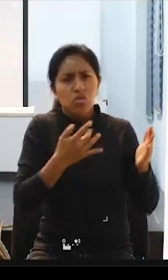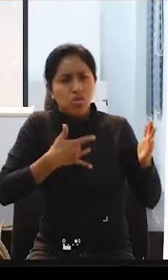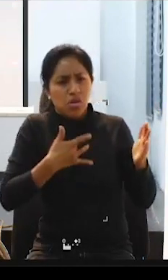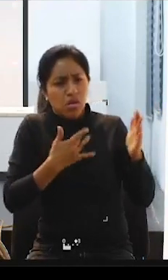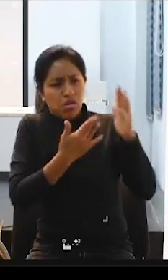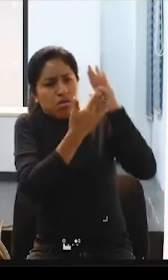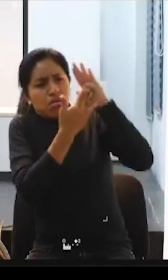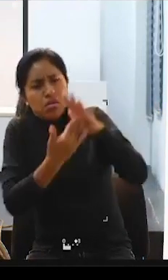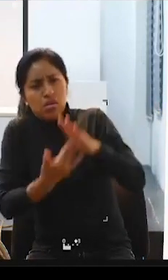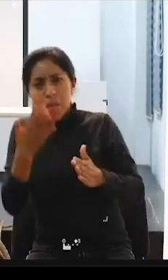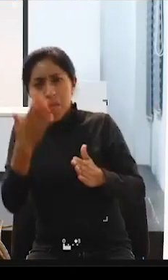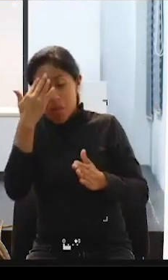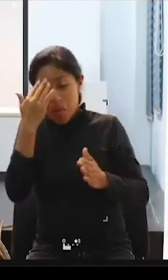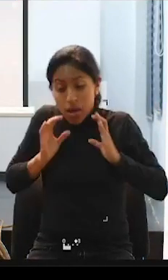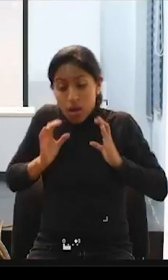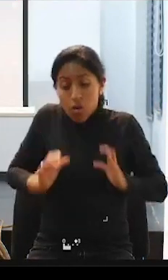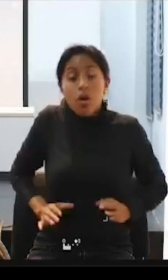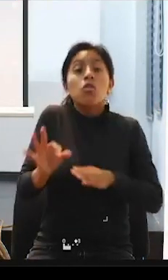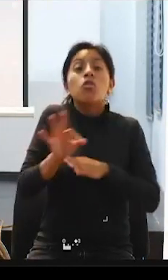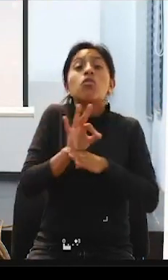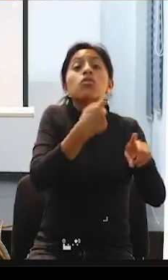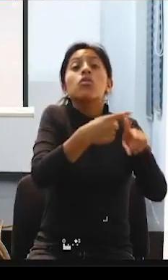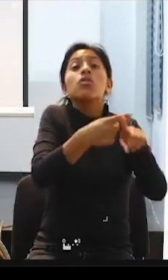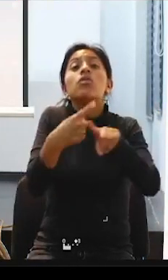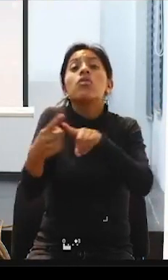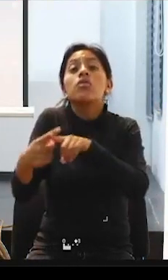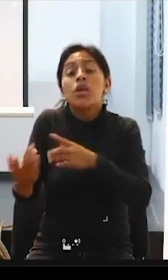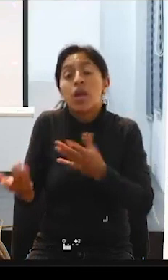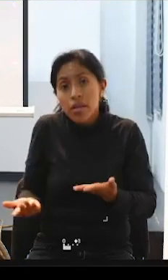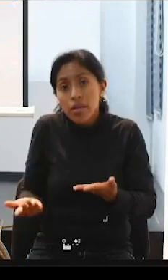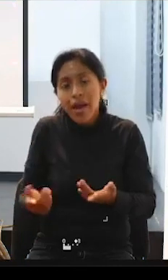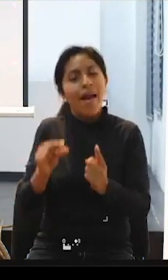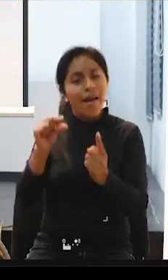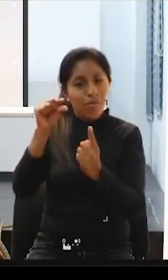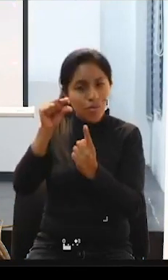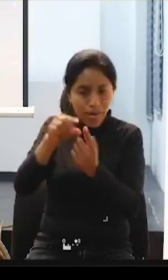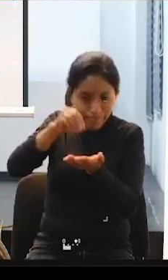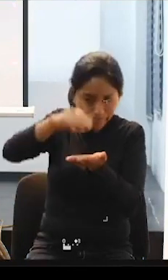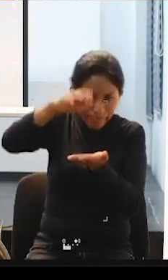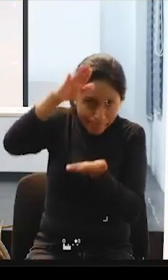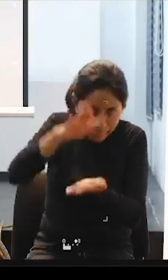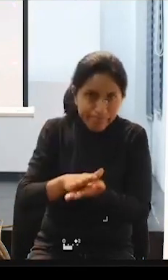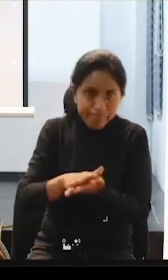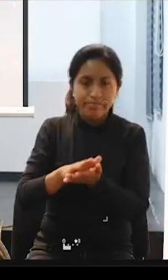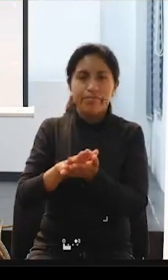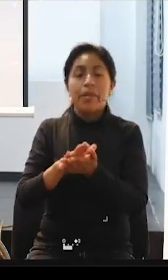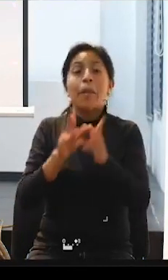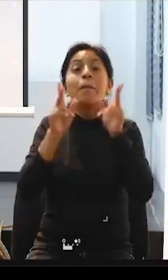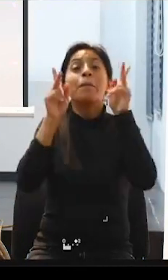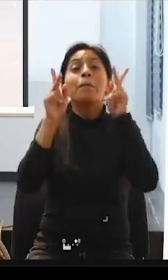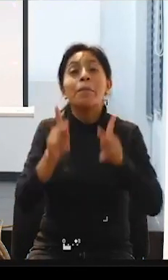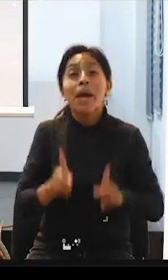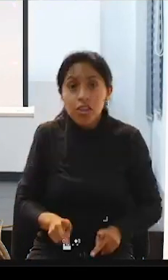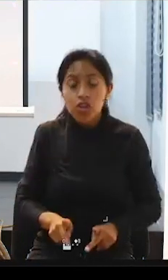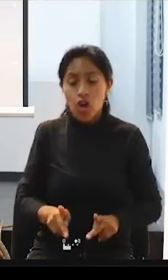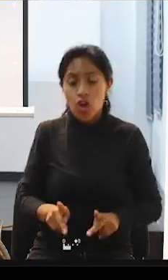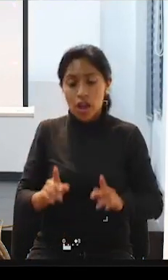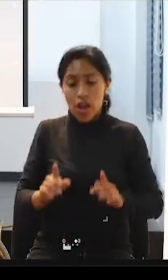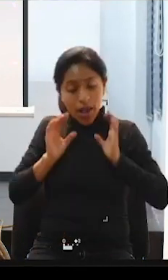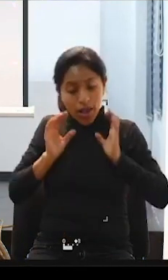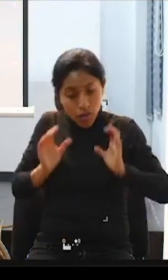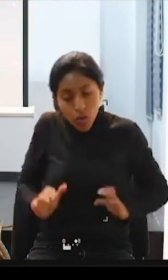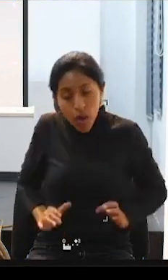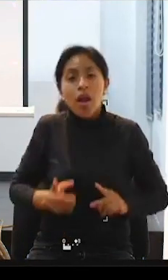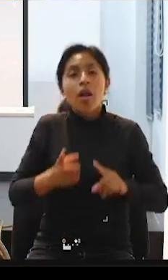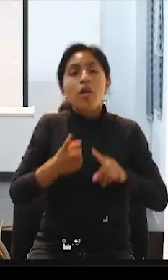diversidad funcional y personas con diversidad funcional. Súper importante, a mi parecer. ¿Qué